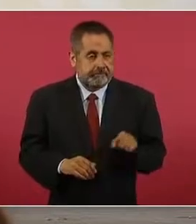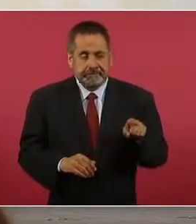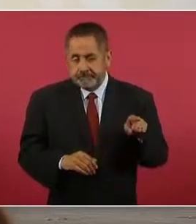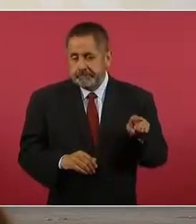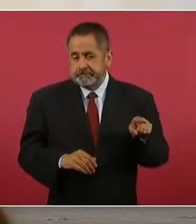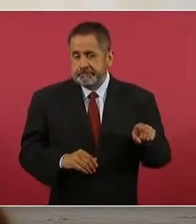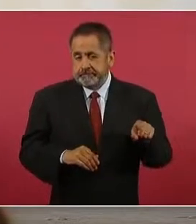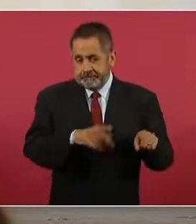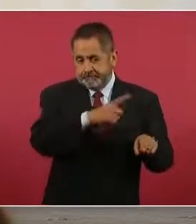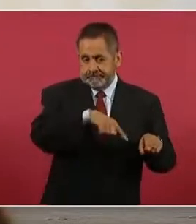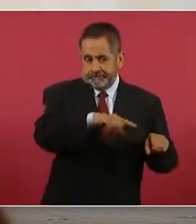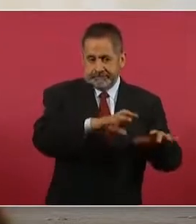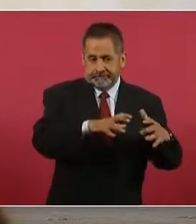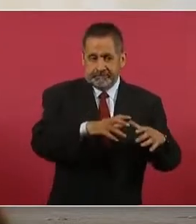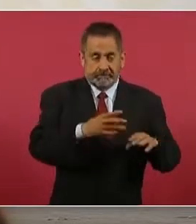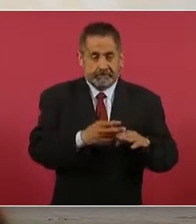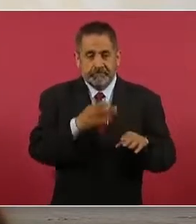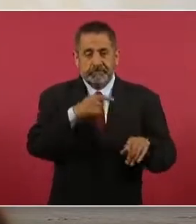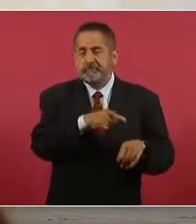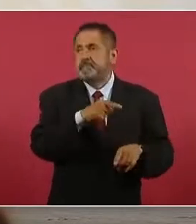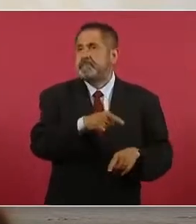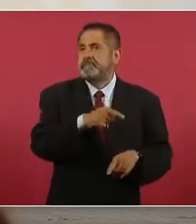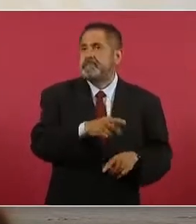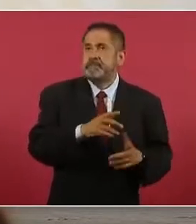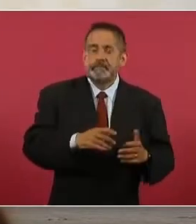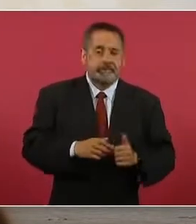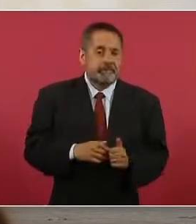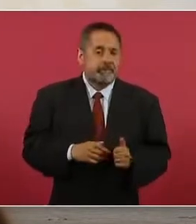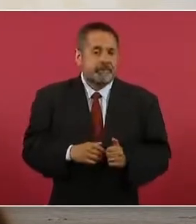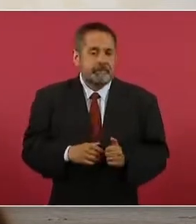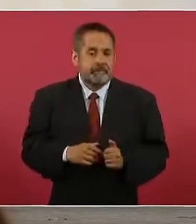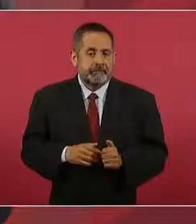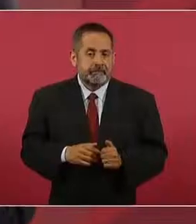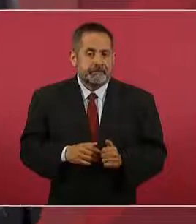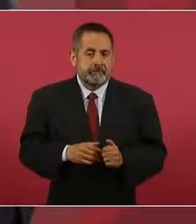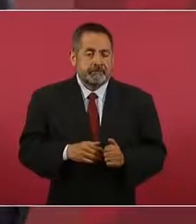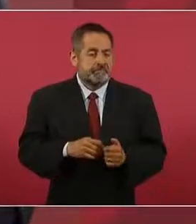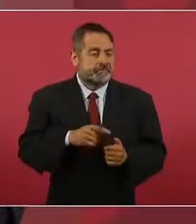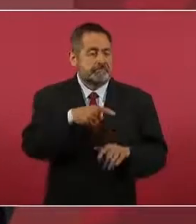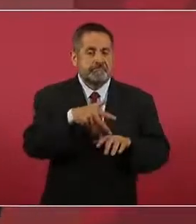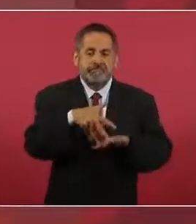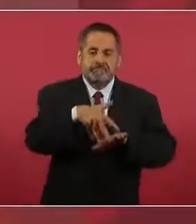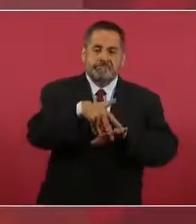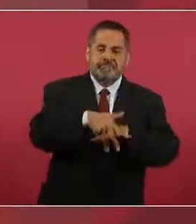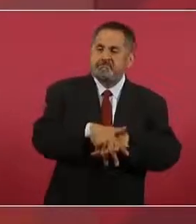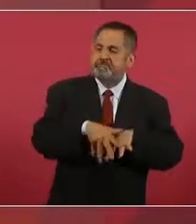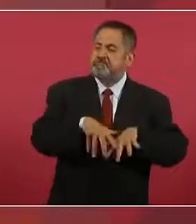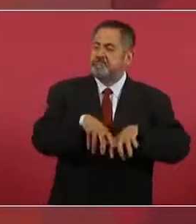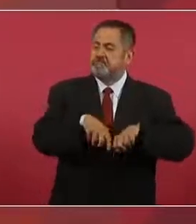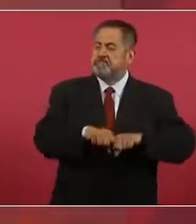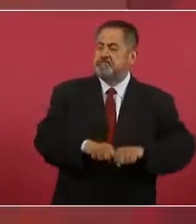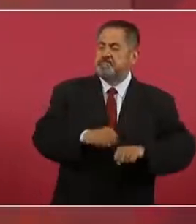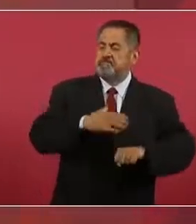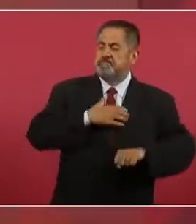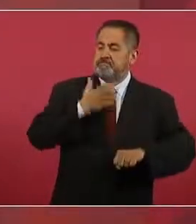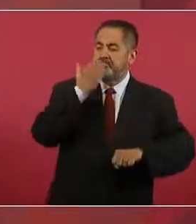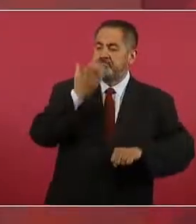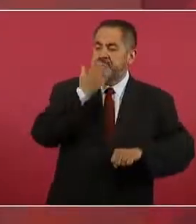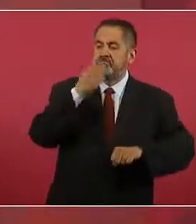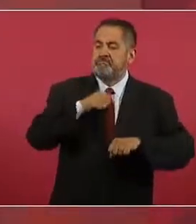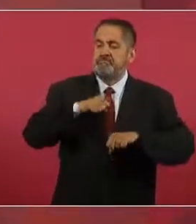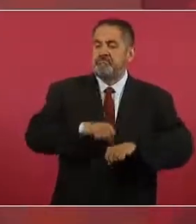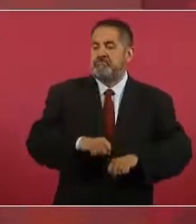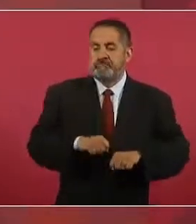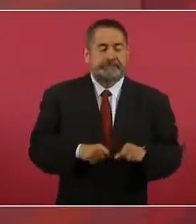muy enraizadas esas prácticas.